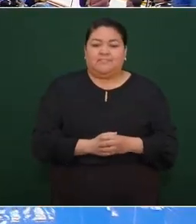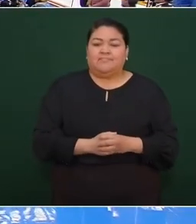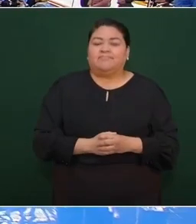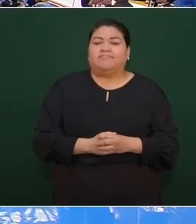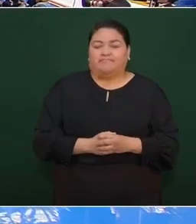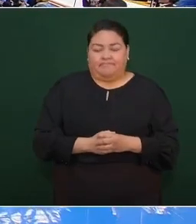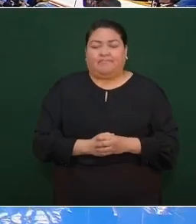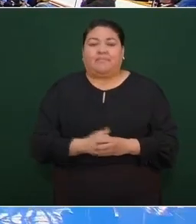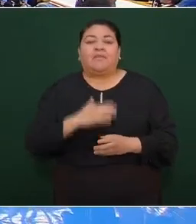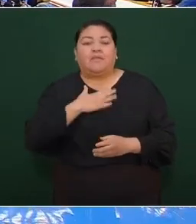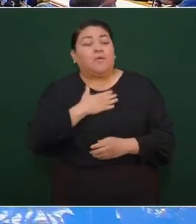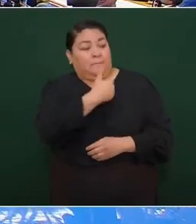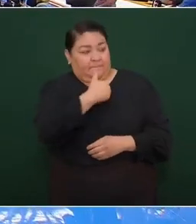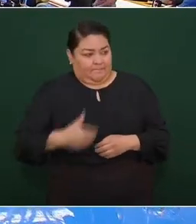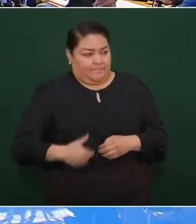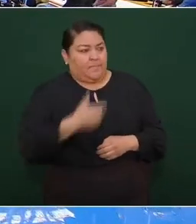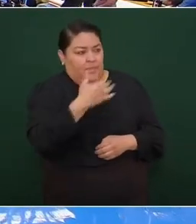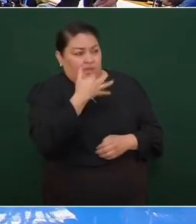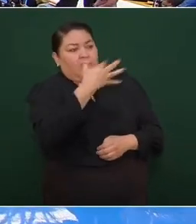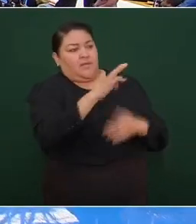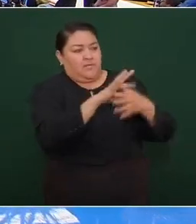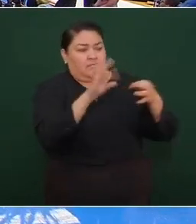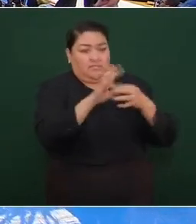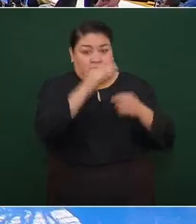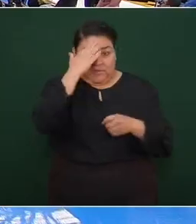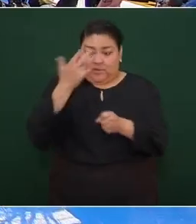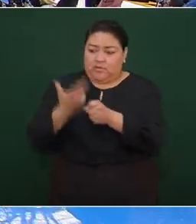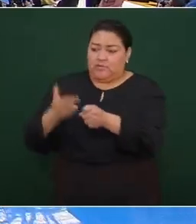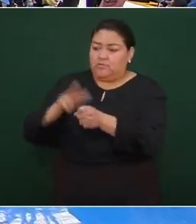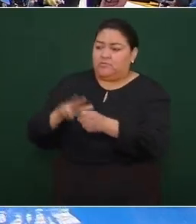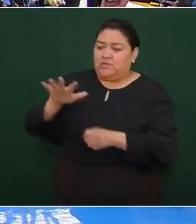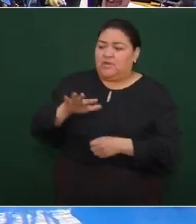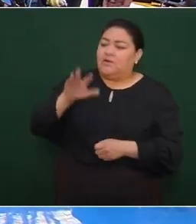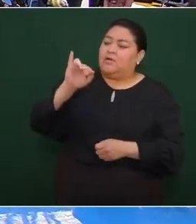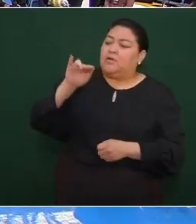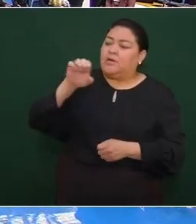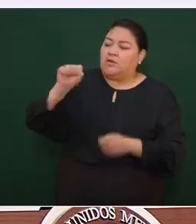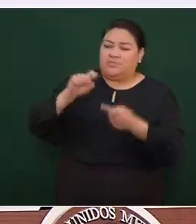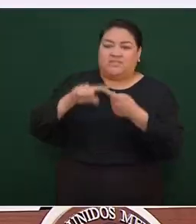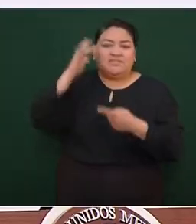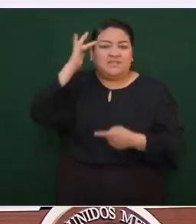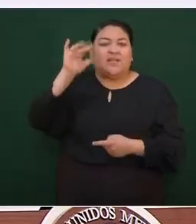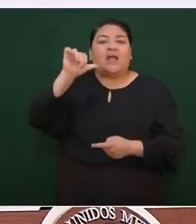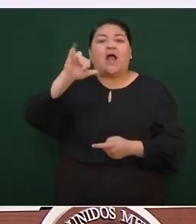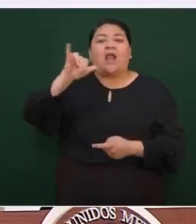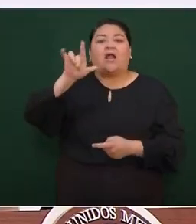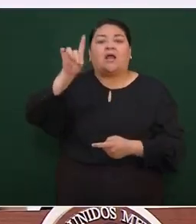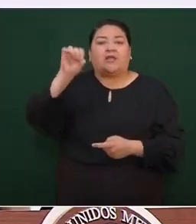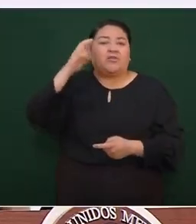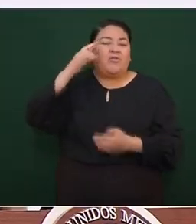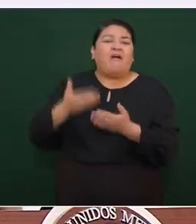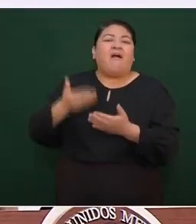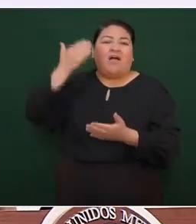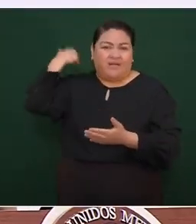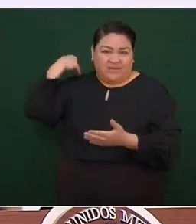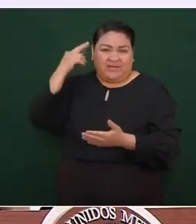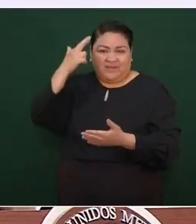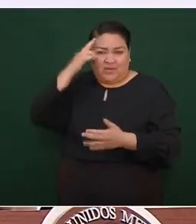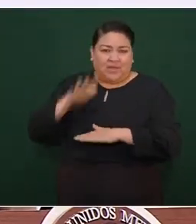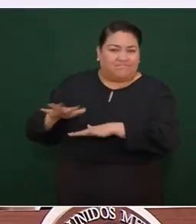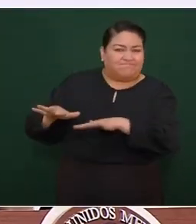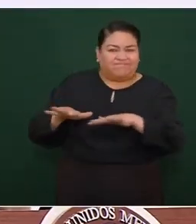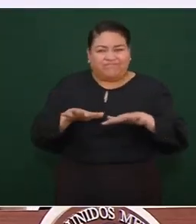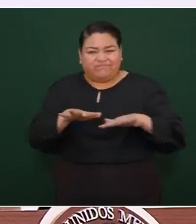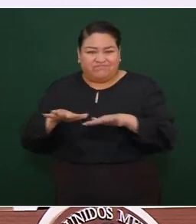este le informo presidente que el hospital del IMSS en Alejandro fue dañado durante el último